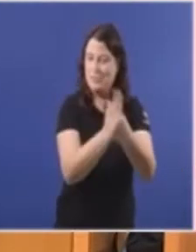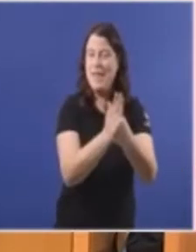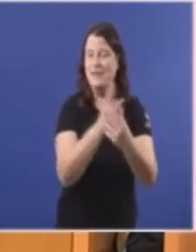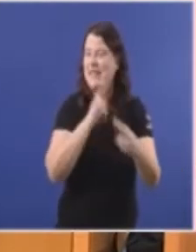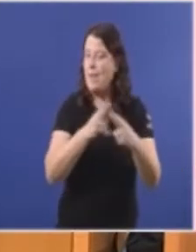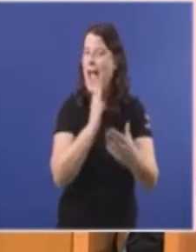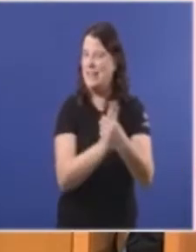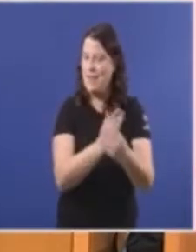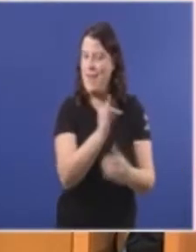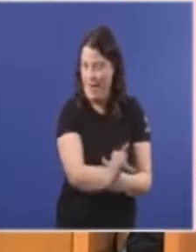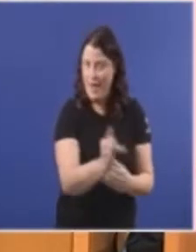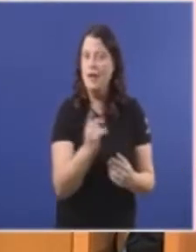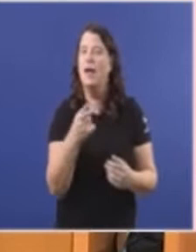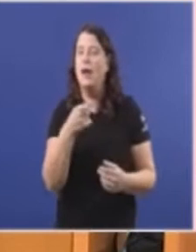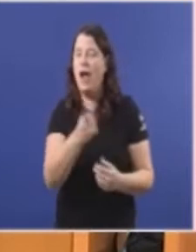Porque